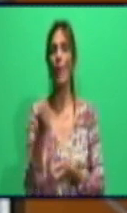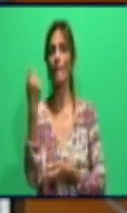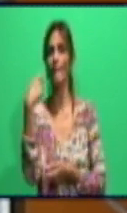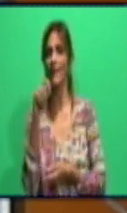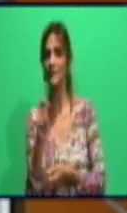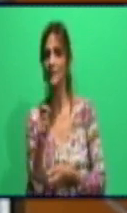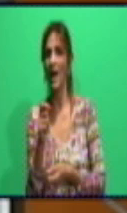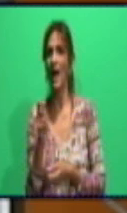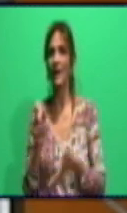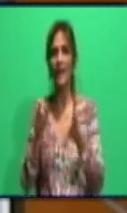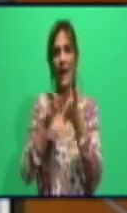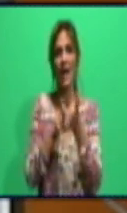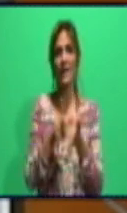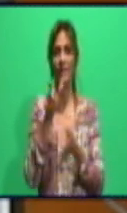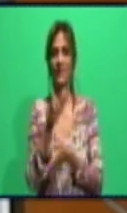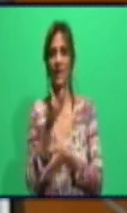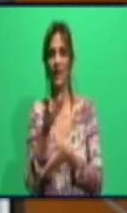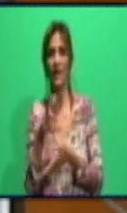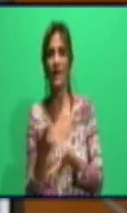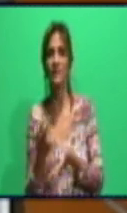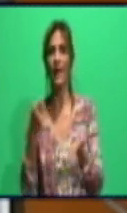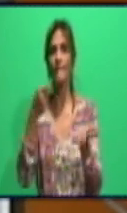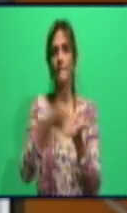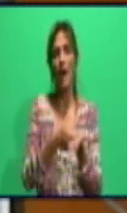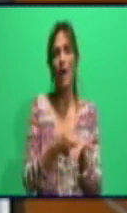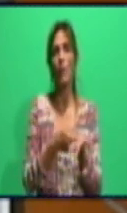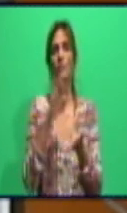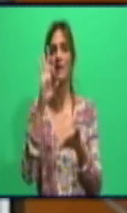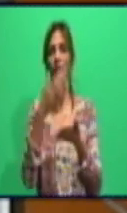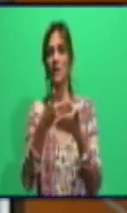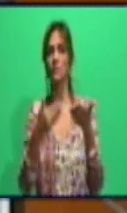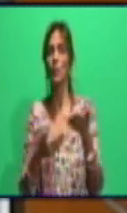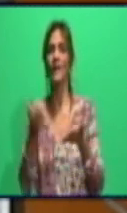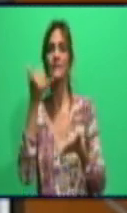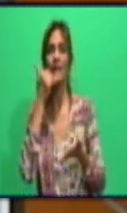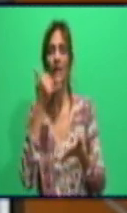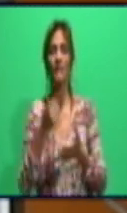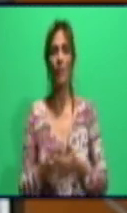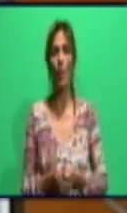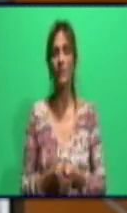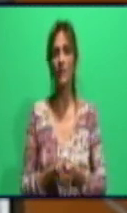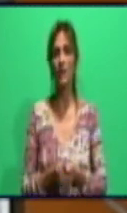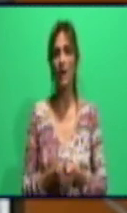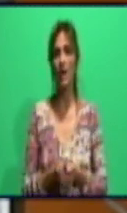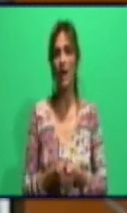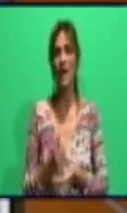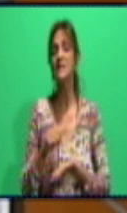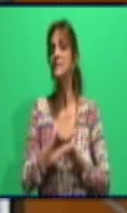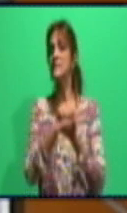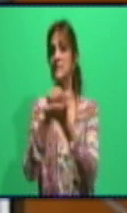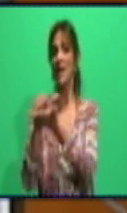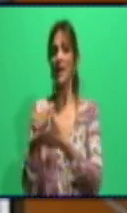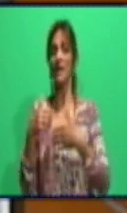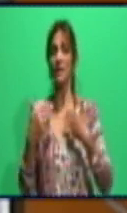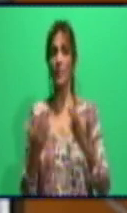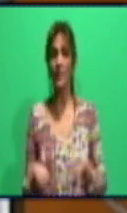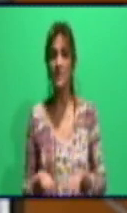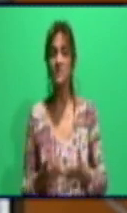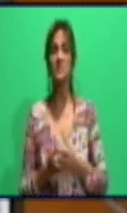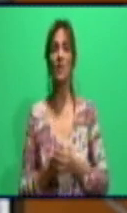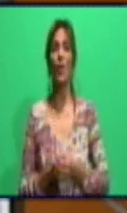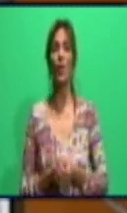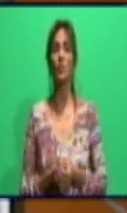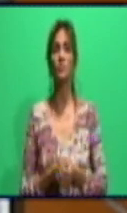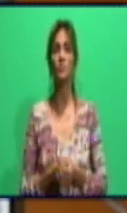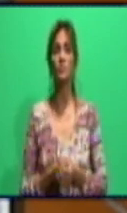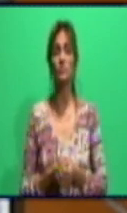activaciones de línea, cobro de facturas telefónicas. Servicios que, Yunel, invito a las personas a